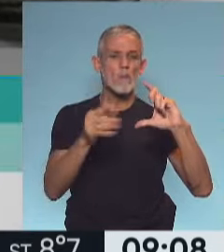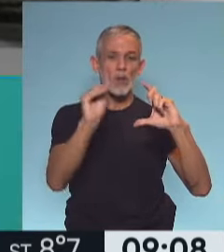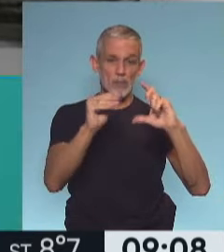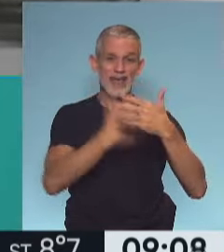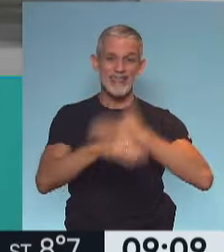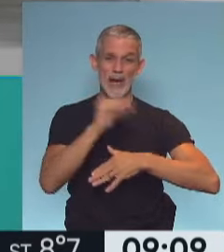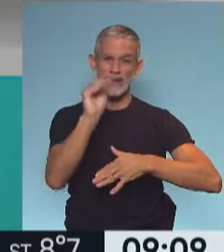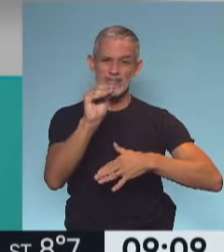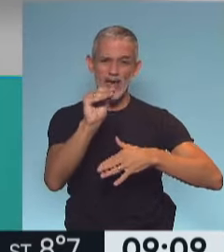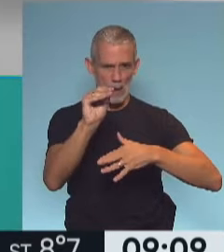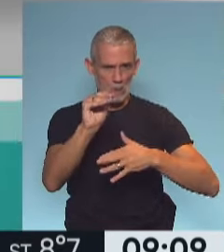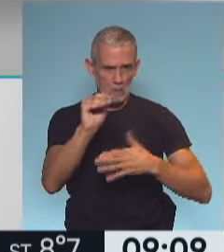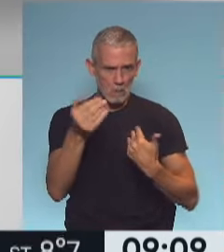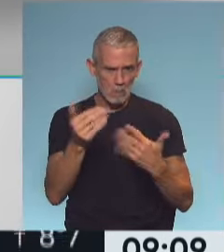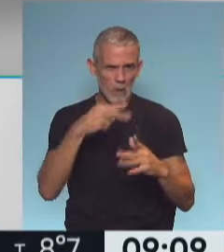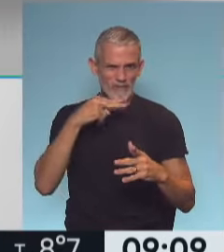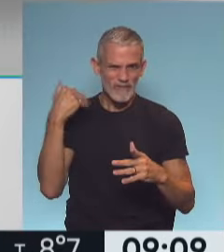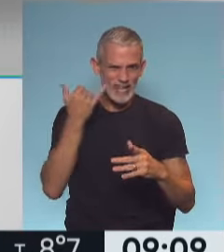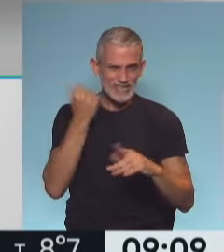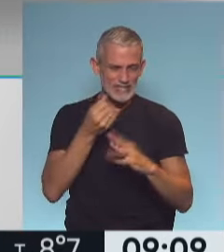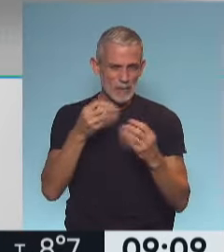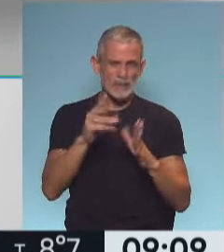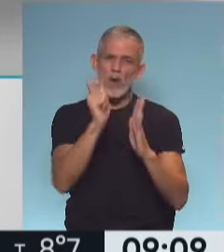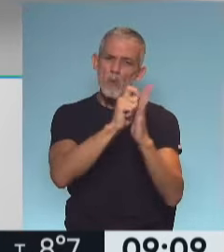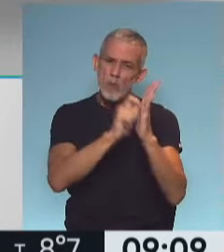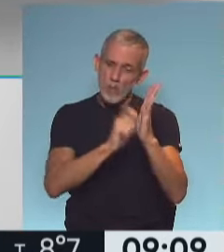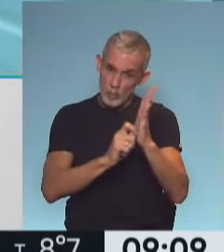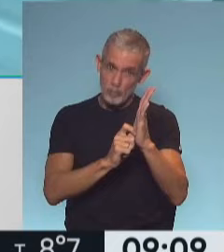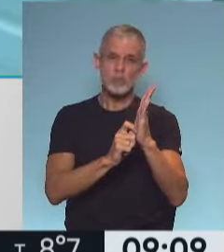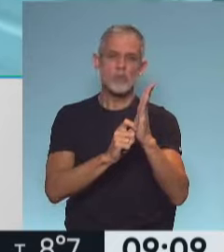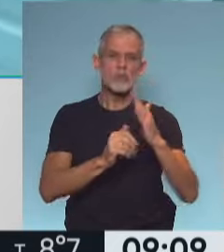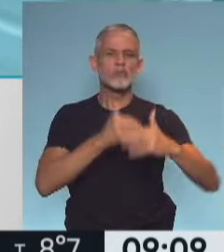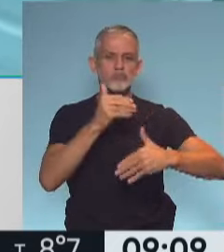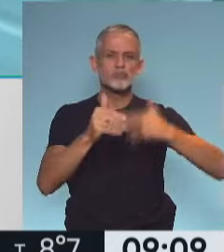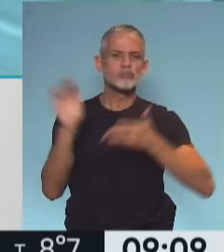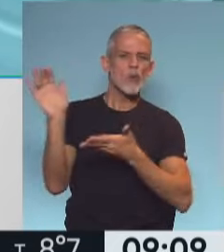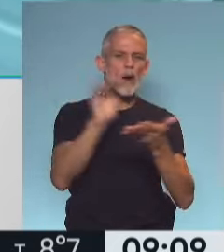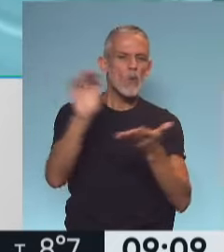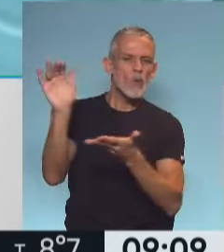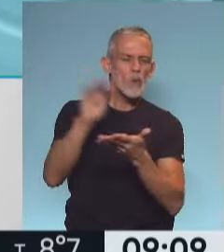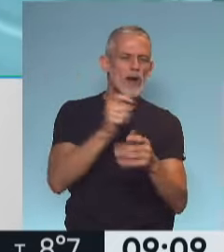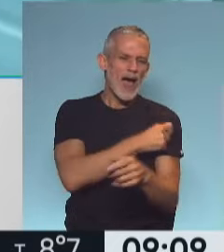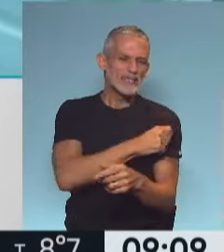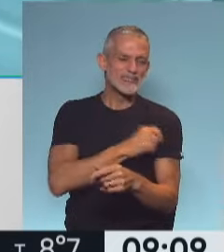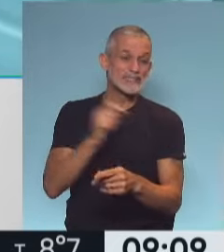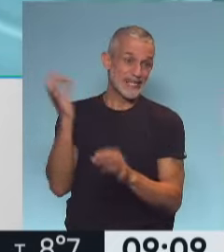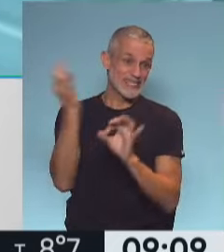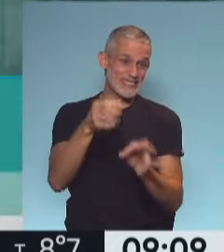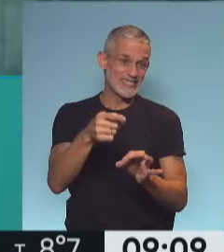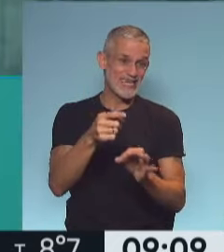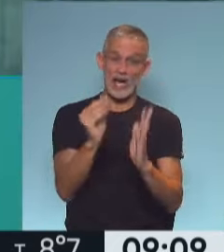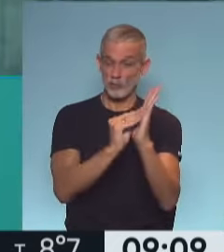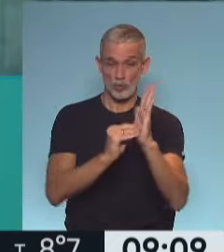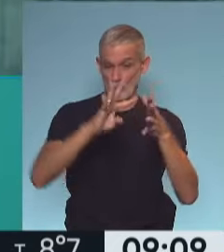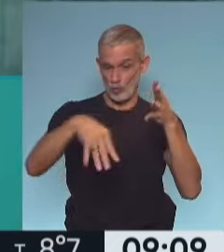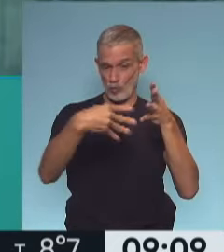discapacidad. A partir de que uno se empiece a inscribir y en la avenida que van ingresando las vacunas, ya eso está en la turnera,